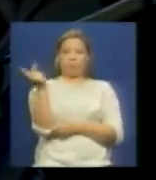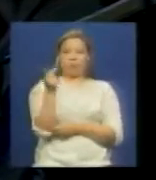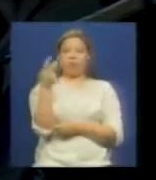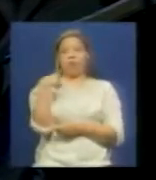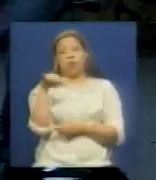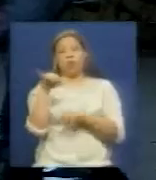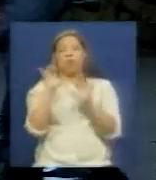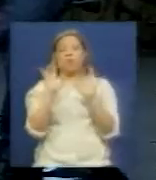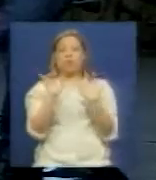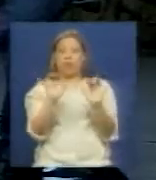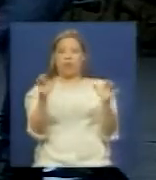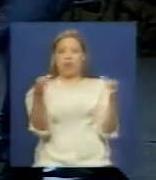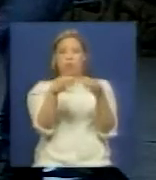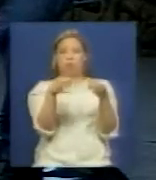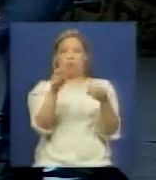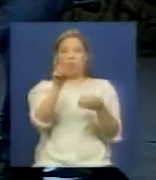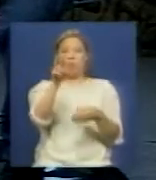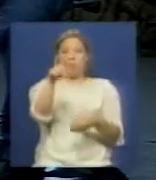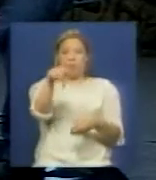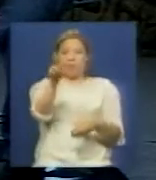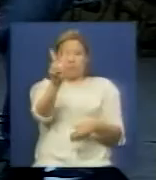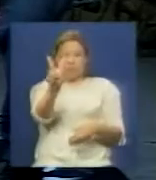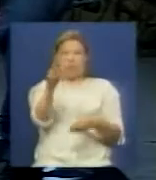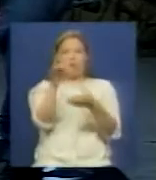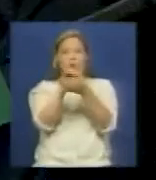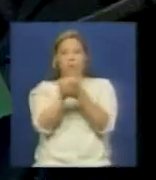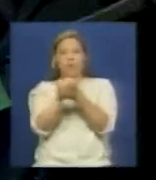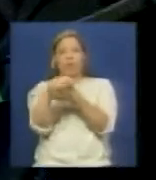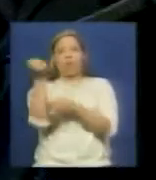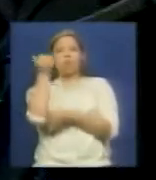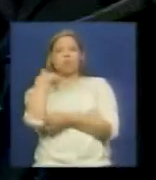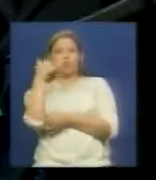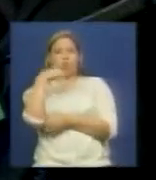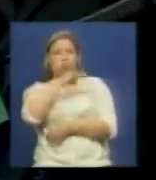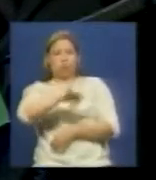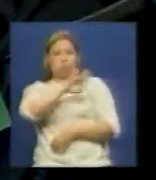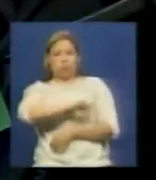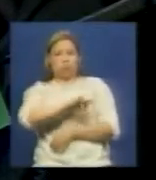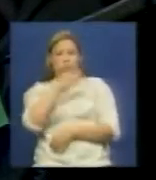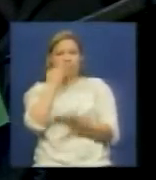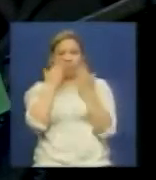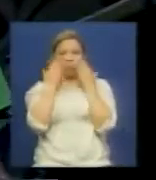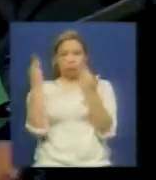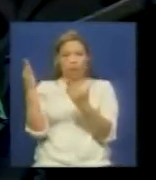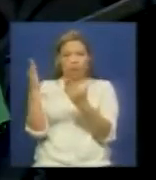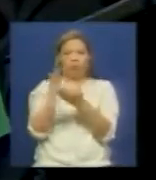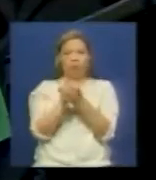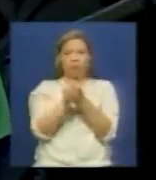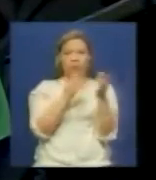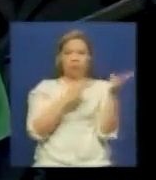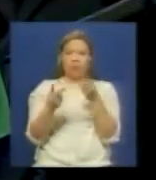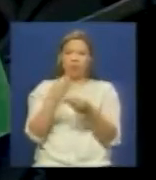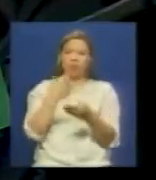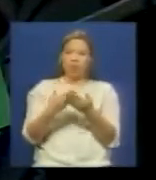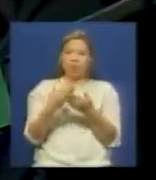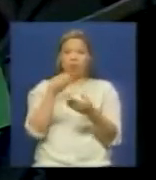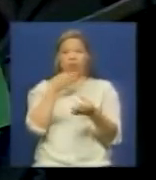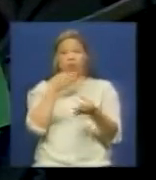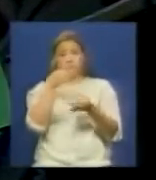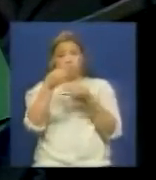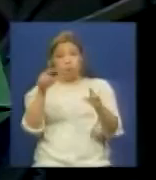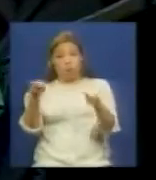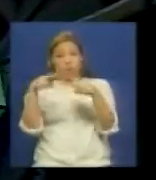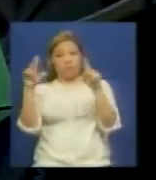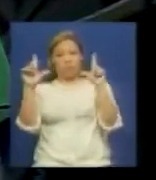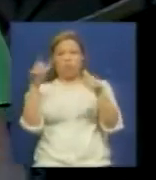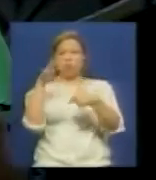UPV Carmelo y Esteban Michelena luchador social bueno nosotros estamos conversando un poco bueno ya como ustedes están viendo por las cámaras de Avila